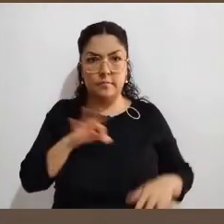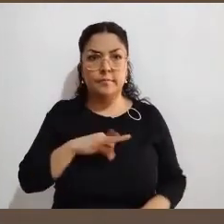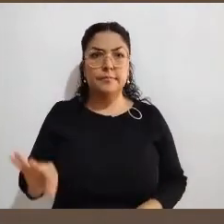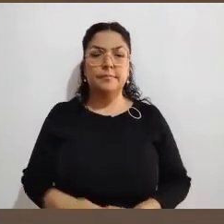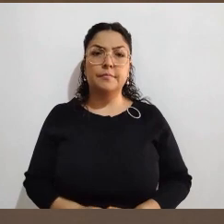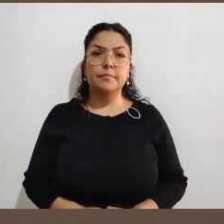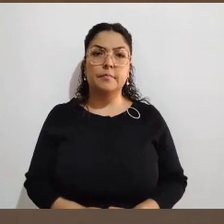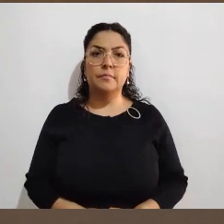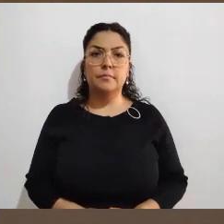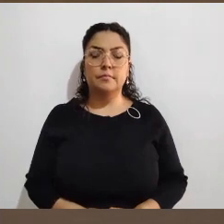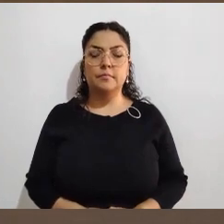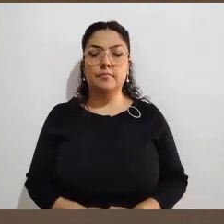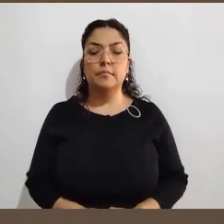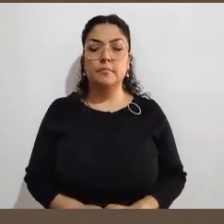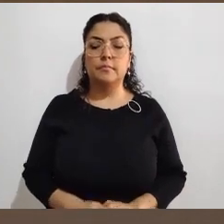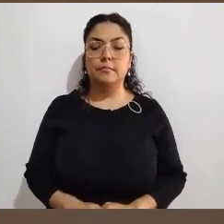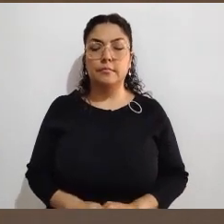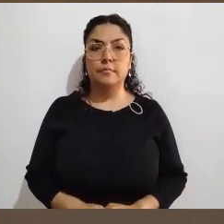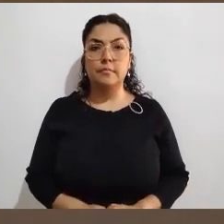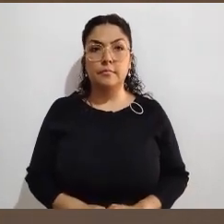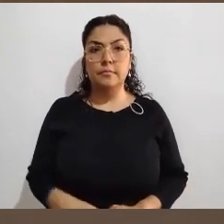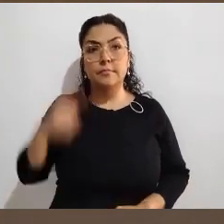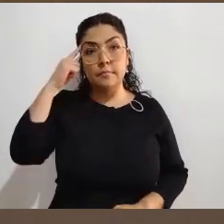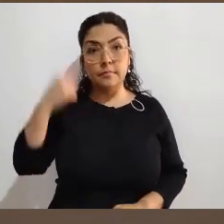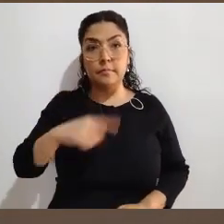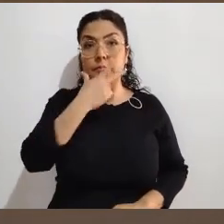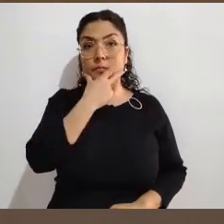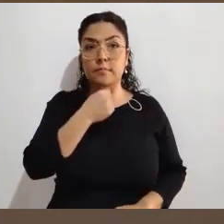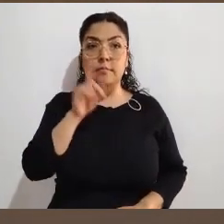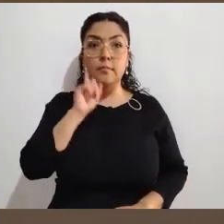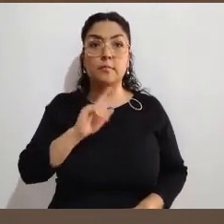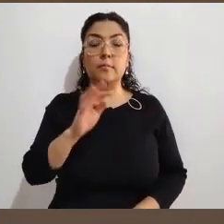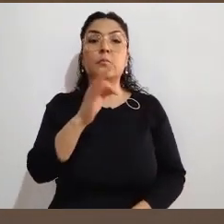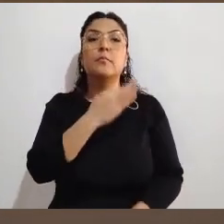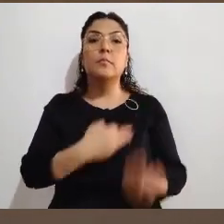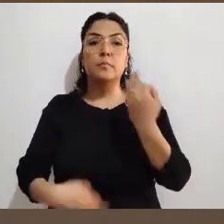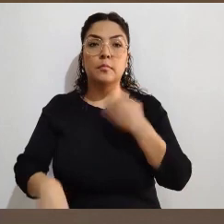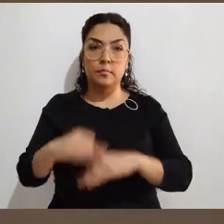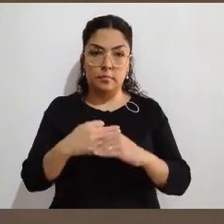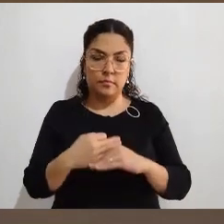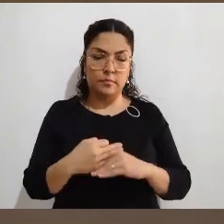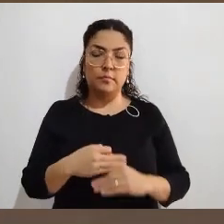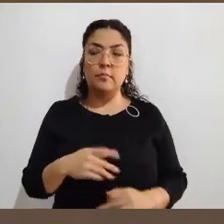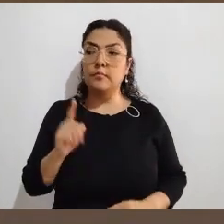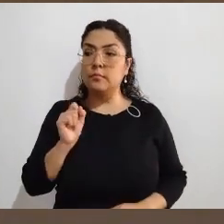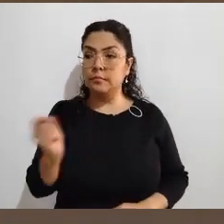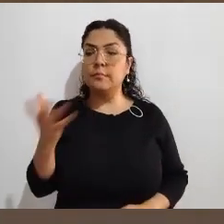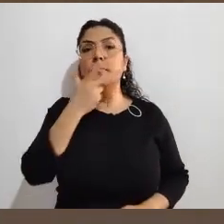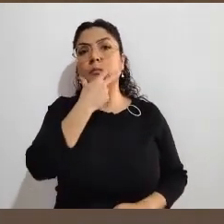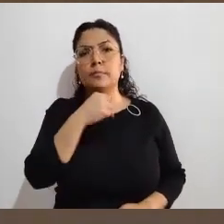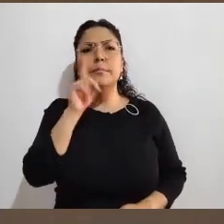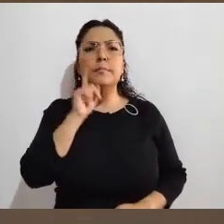electoral que corresponda. En ese sentido, la observación es para todas, para todos, desde los estudiantes,